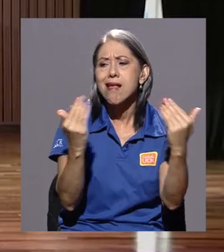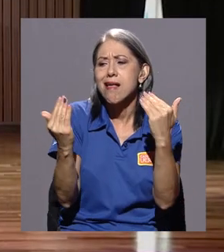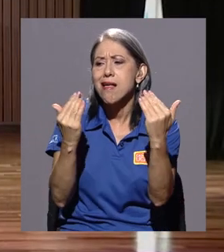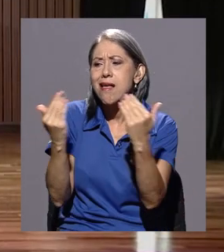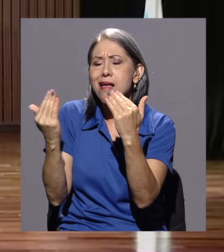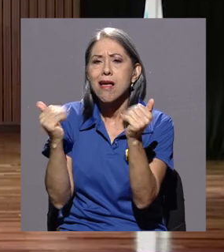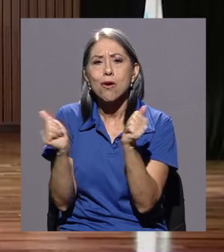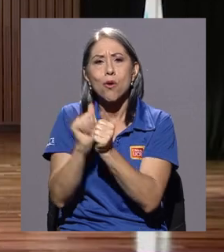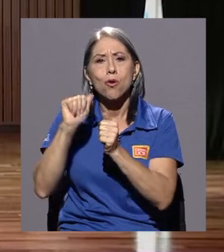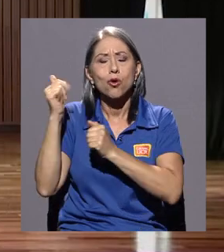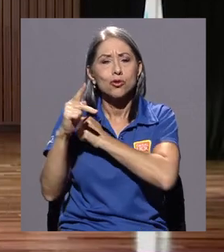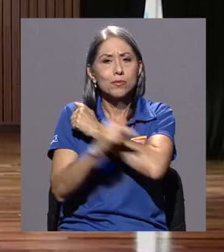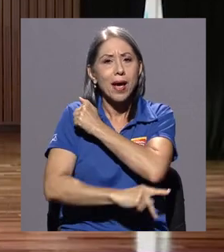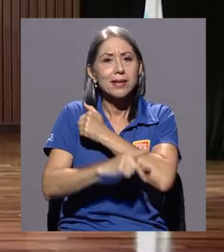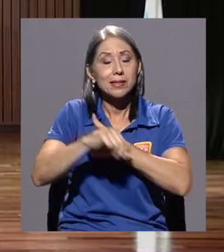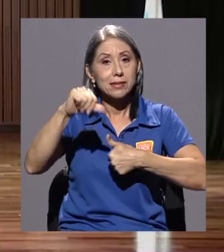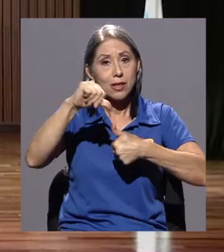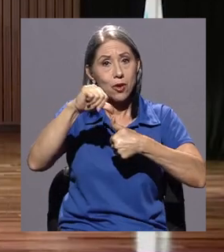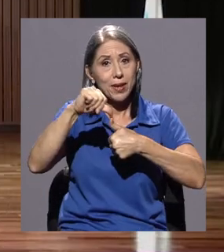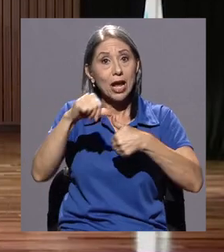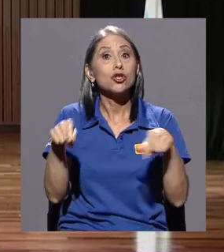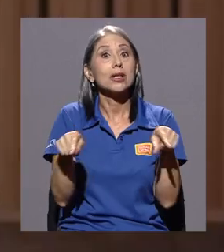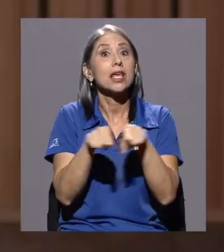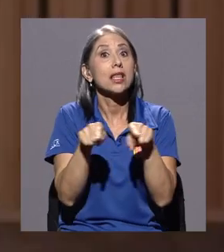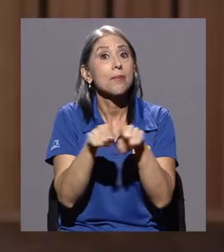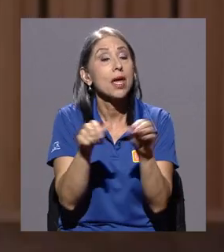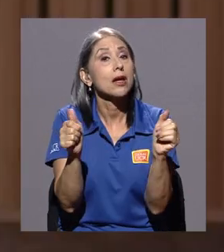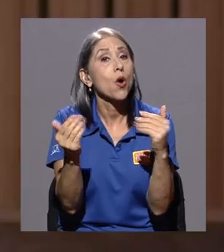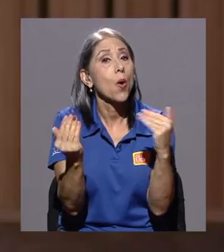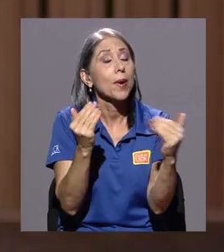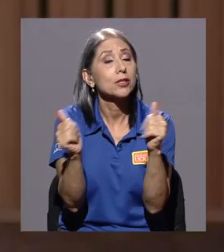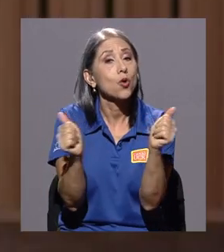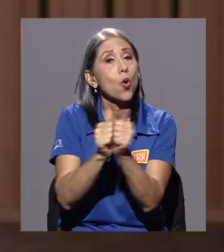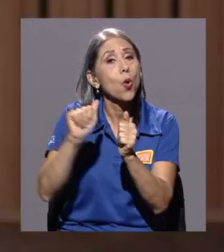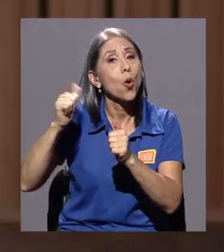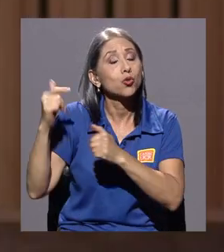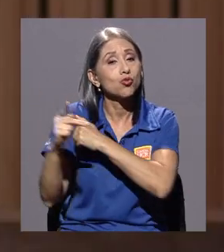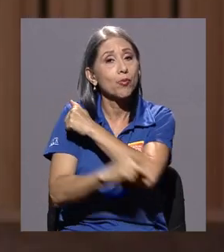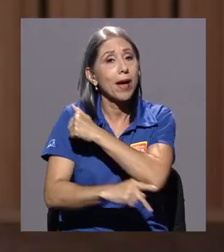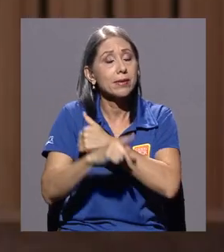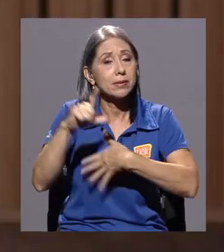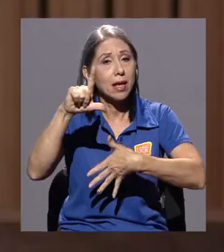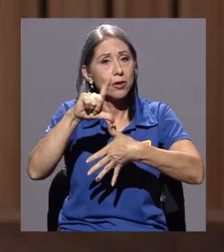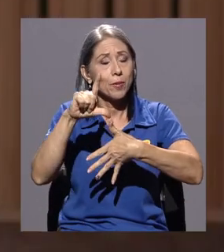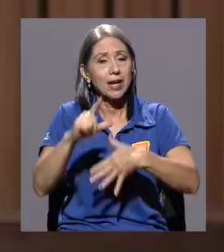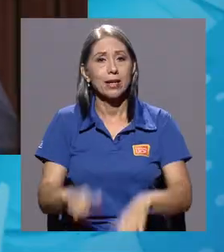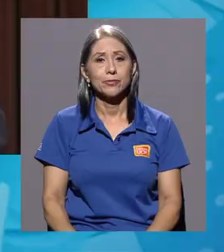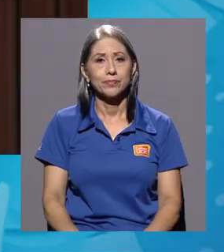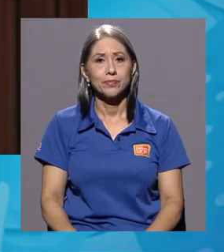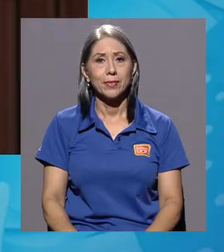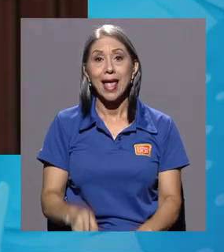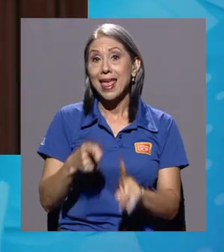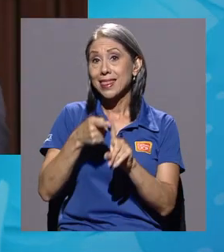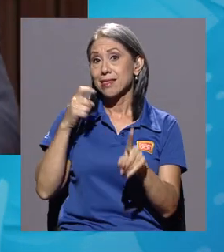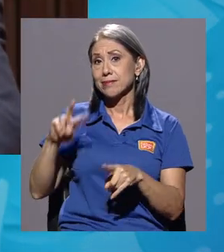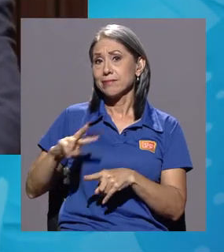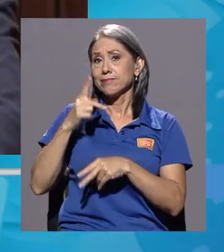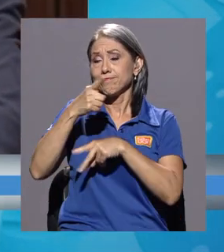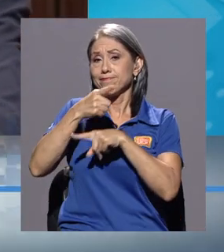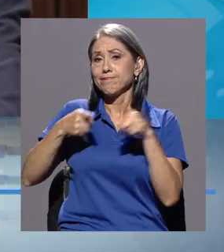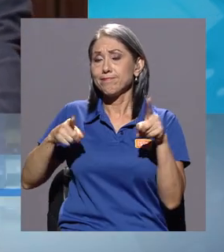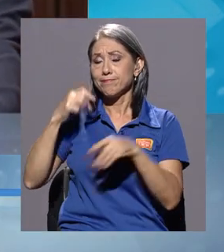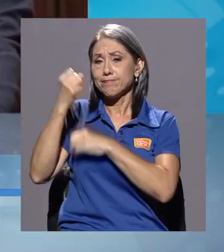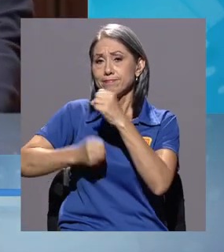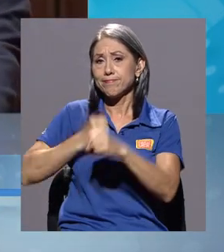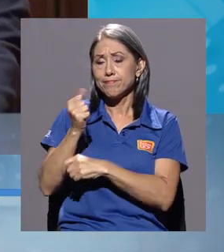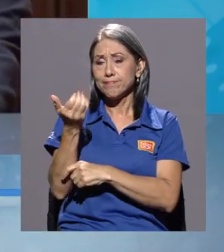los otros países centroamericanos e incluso con el resto de los estados latinoamericanos desde la segunda mitad del